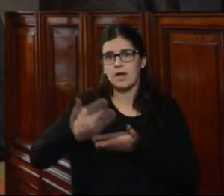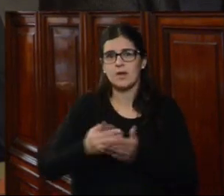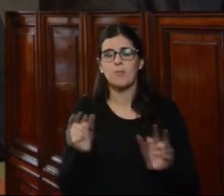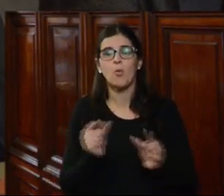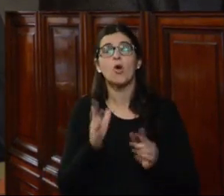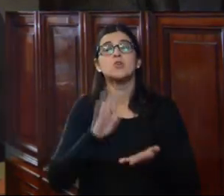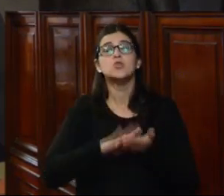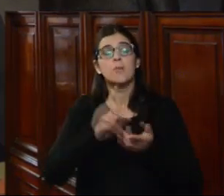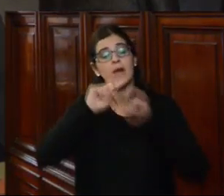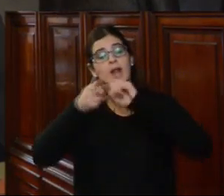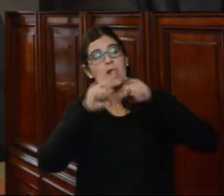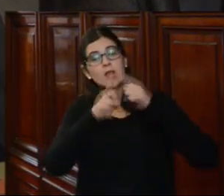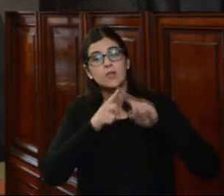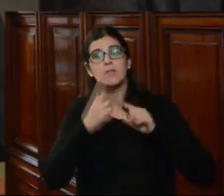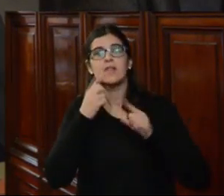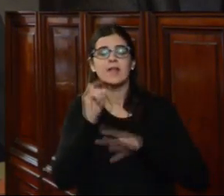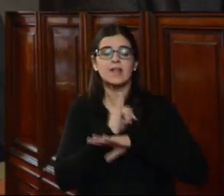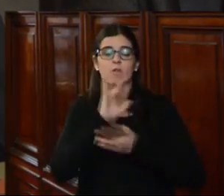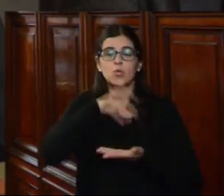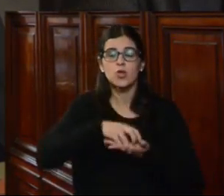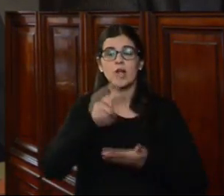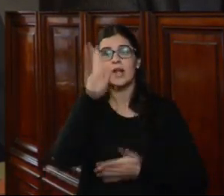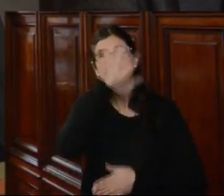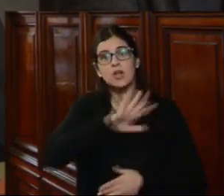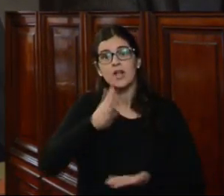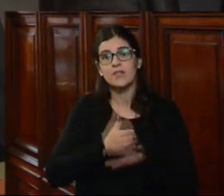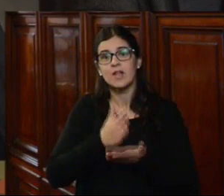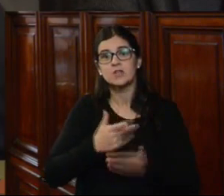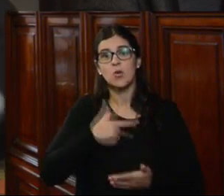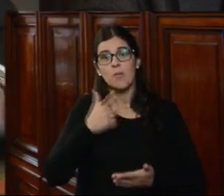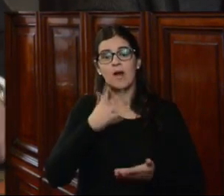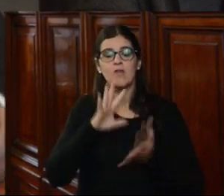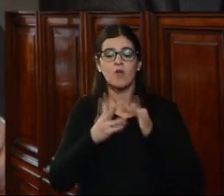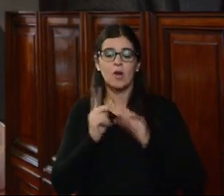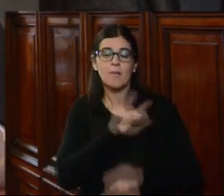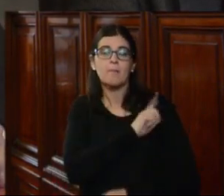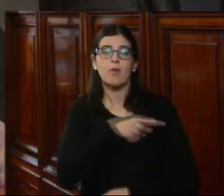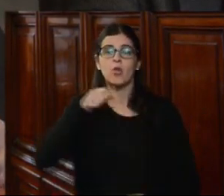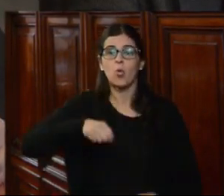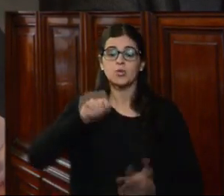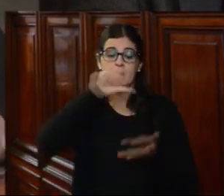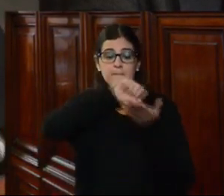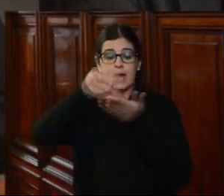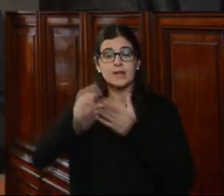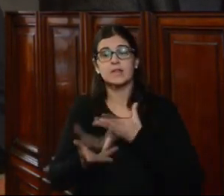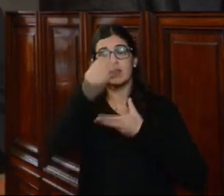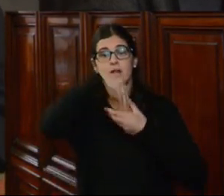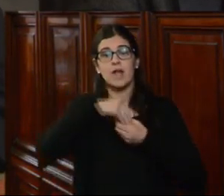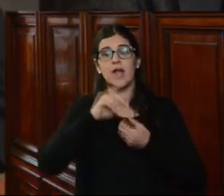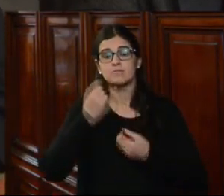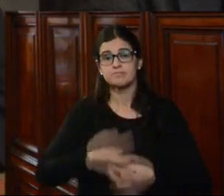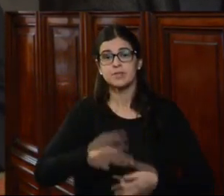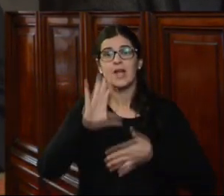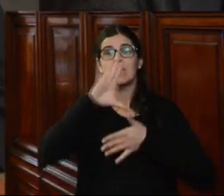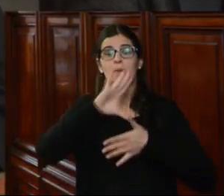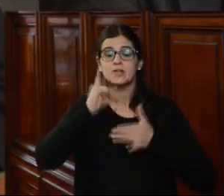sobre el relacionamiento de las instituciones nacionales y los poderes judiciales en los países que integran el sistema interamericano